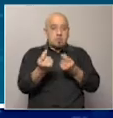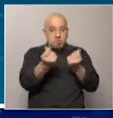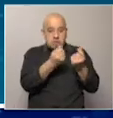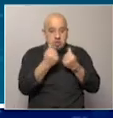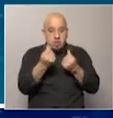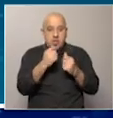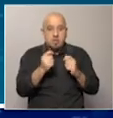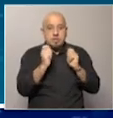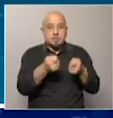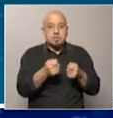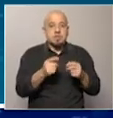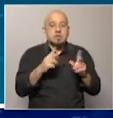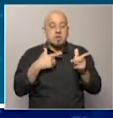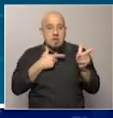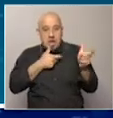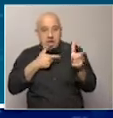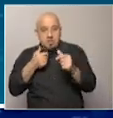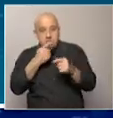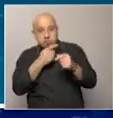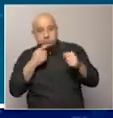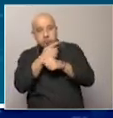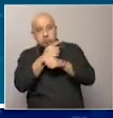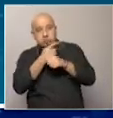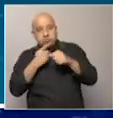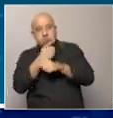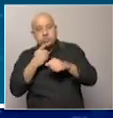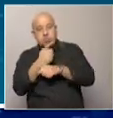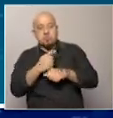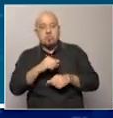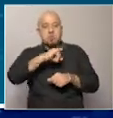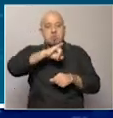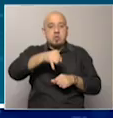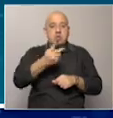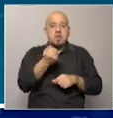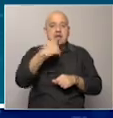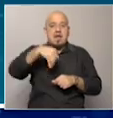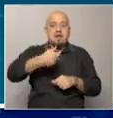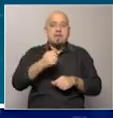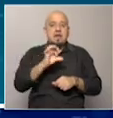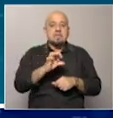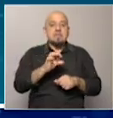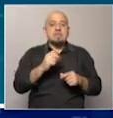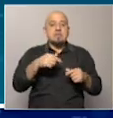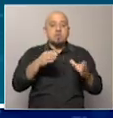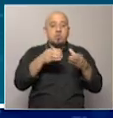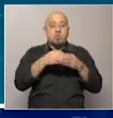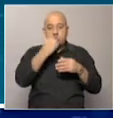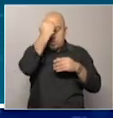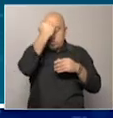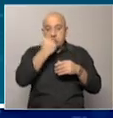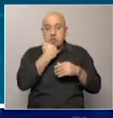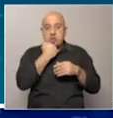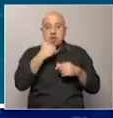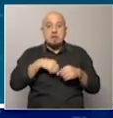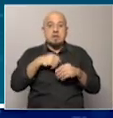entregando también material bélico, sobre todo misiles. A Hamas esa relación se ha visto debilitada, pero de igual manera todo grupo combatiente